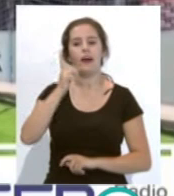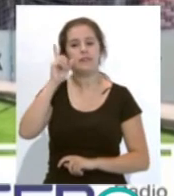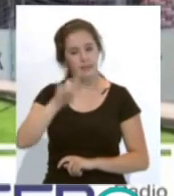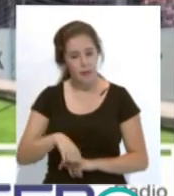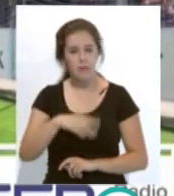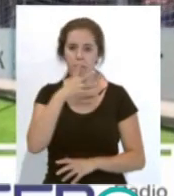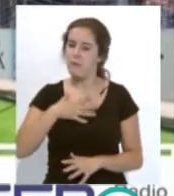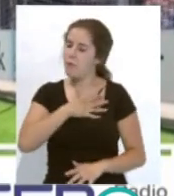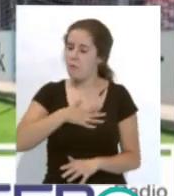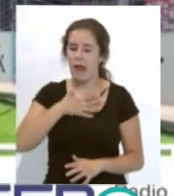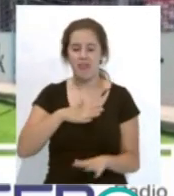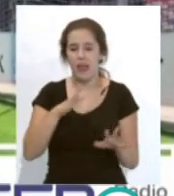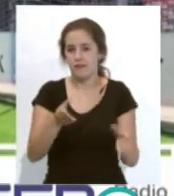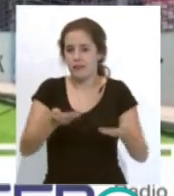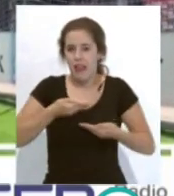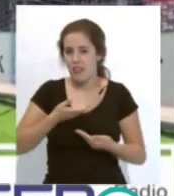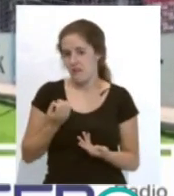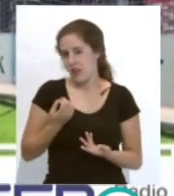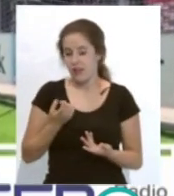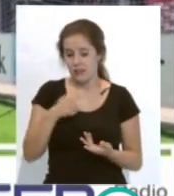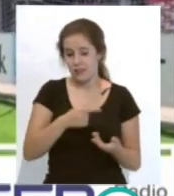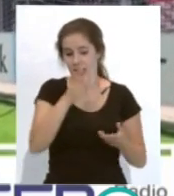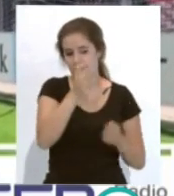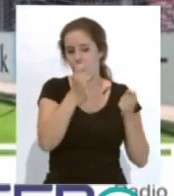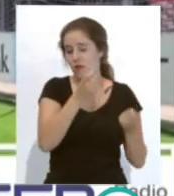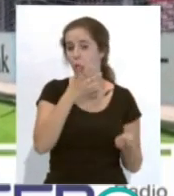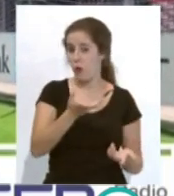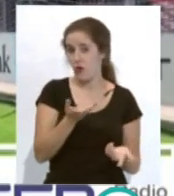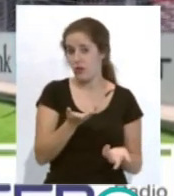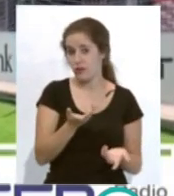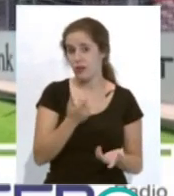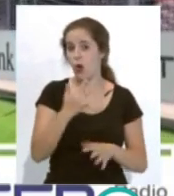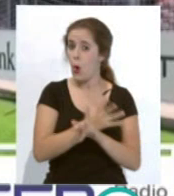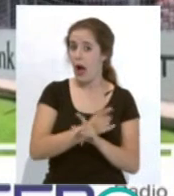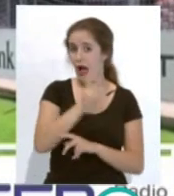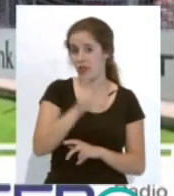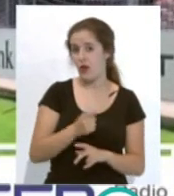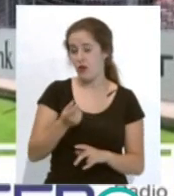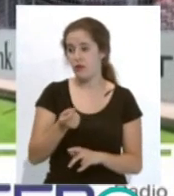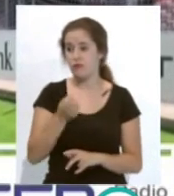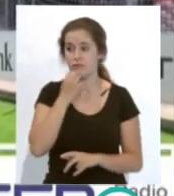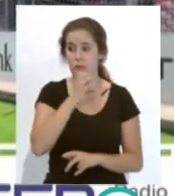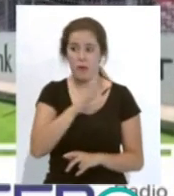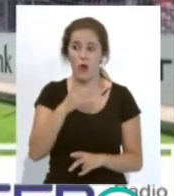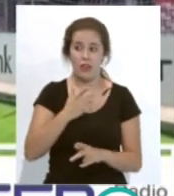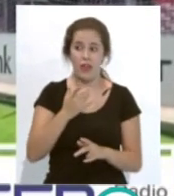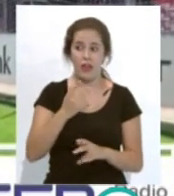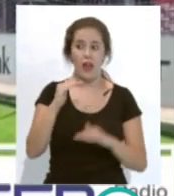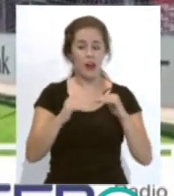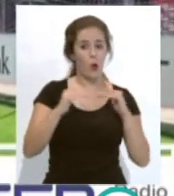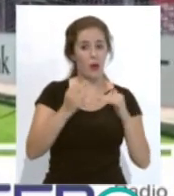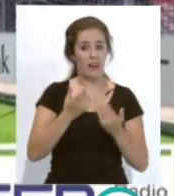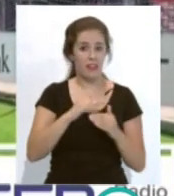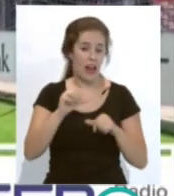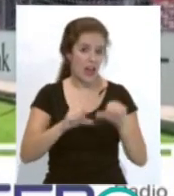es un placer recibir este trofeo como el jugador más regular de la liga